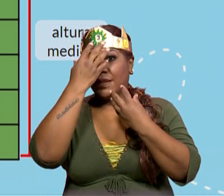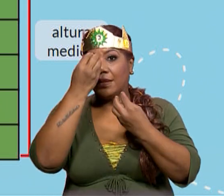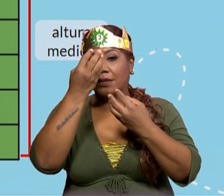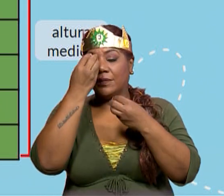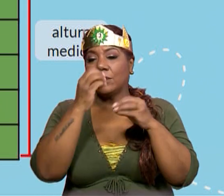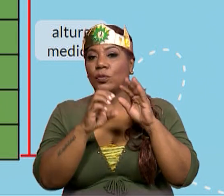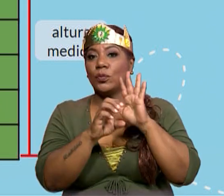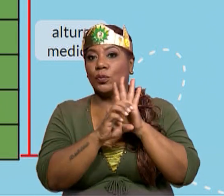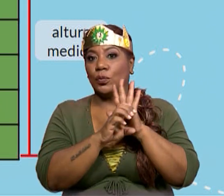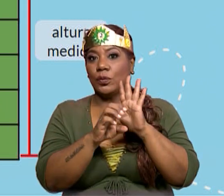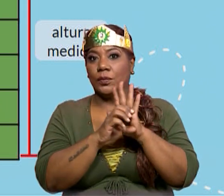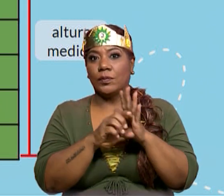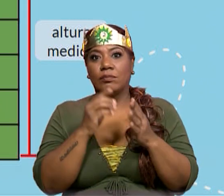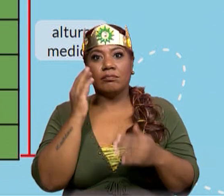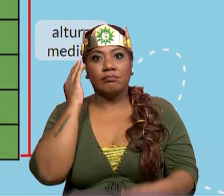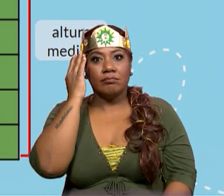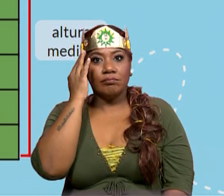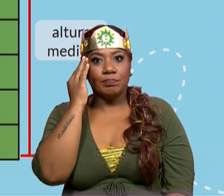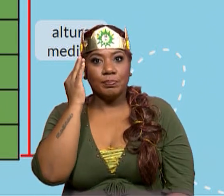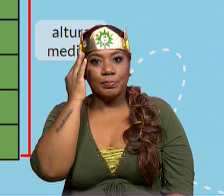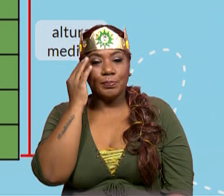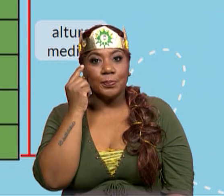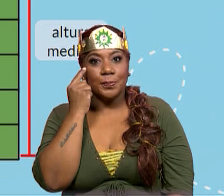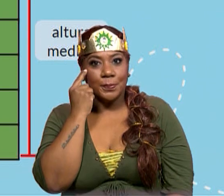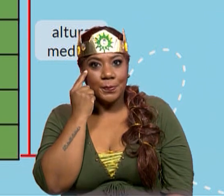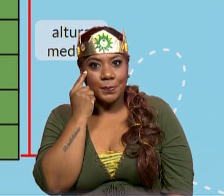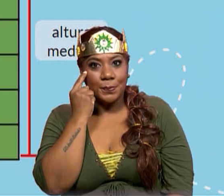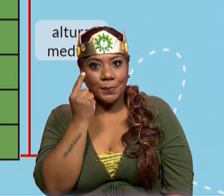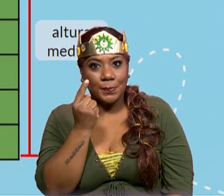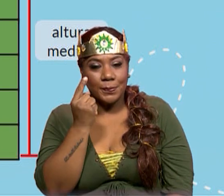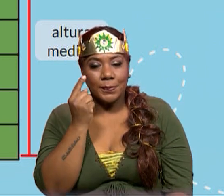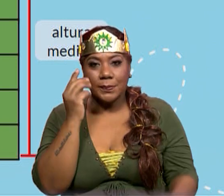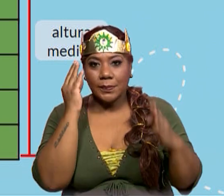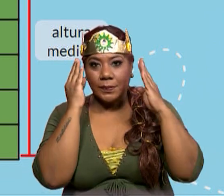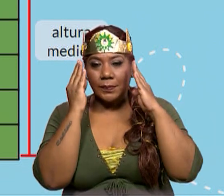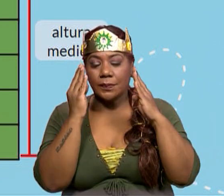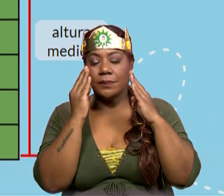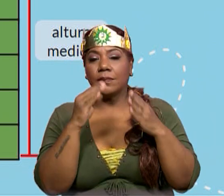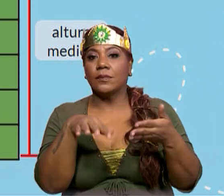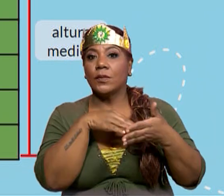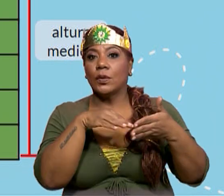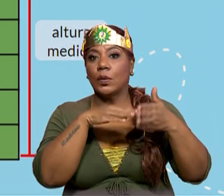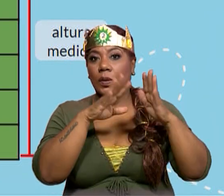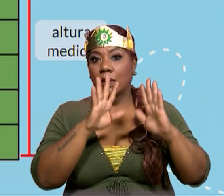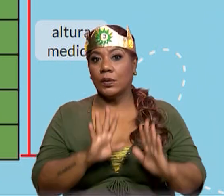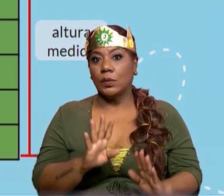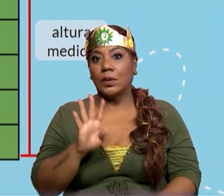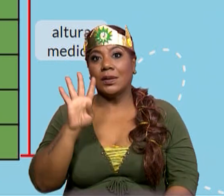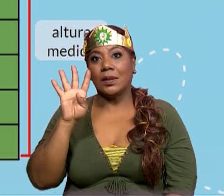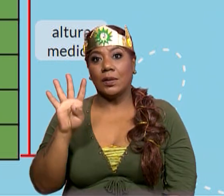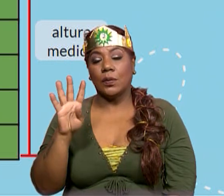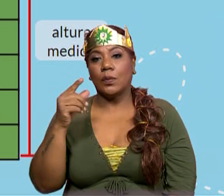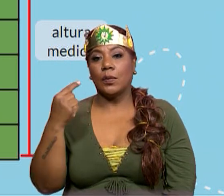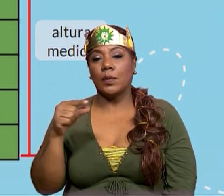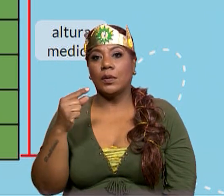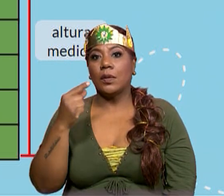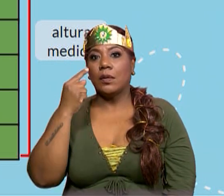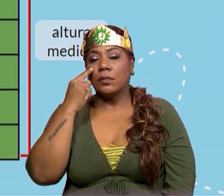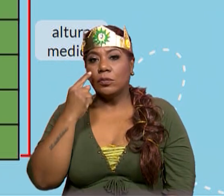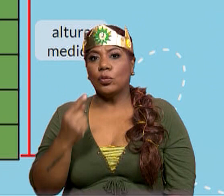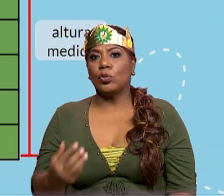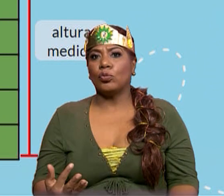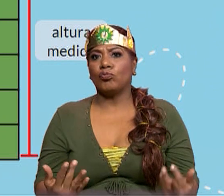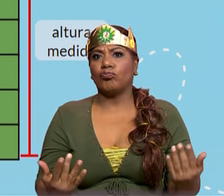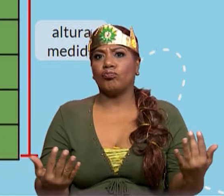ejemplo que vamos a analizar a continuación. Los alumnos de cuarto grado midieron la altura de las plantas del